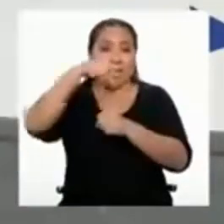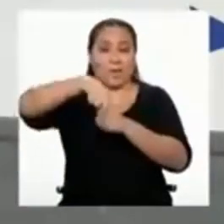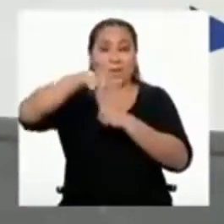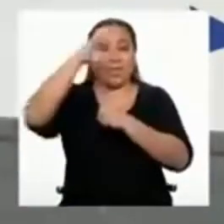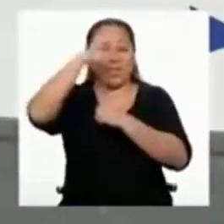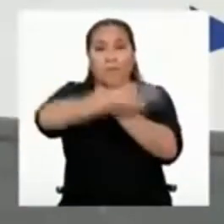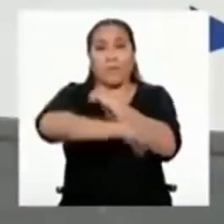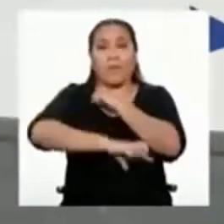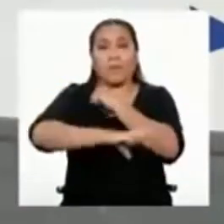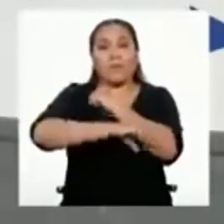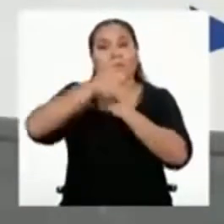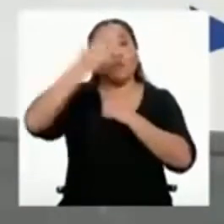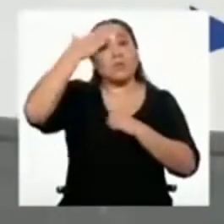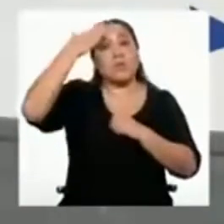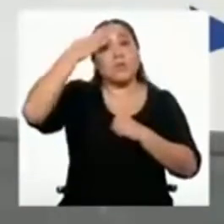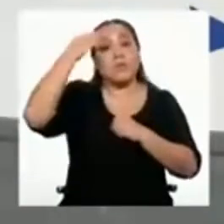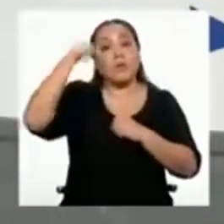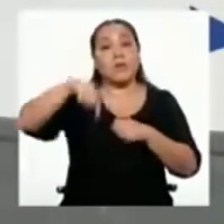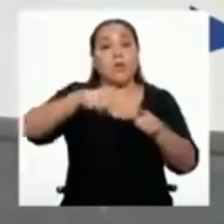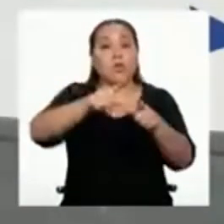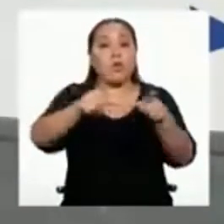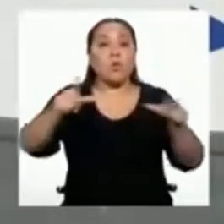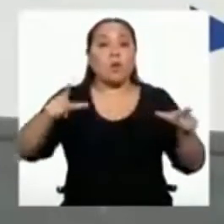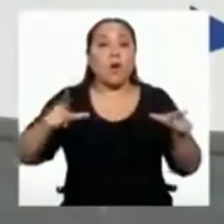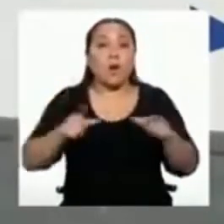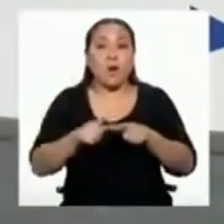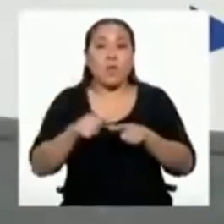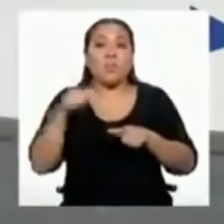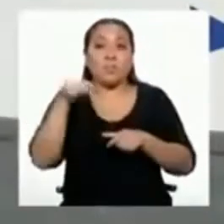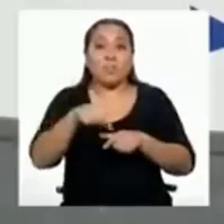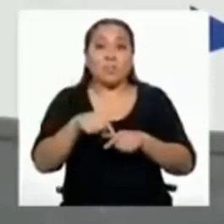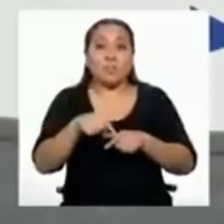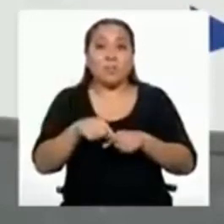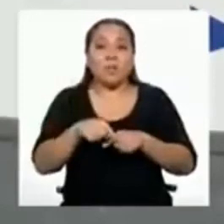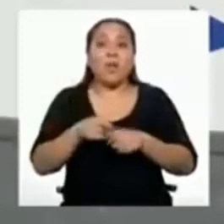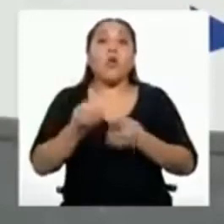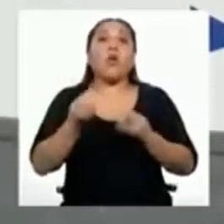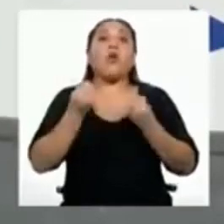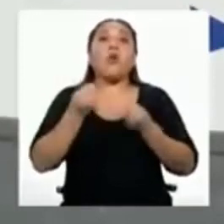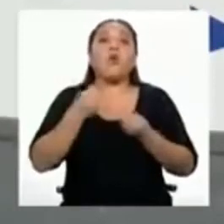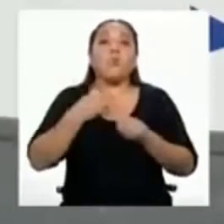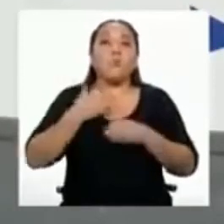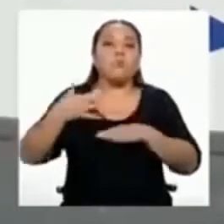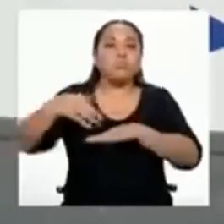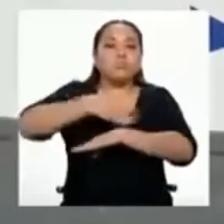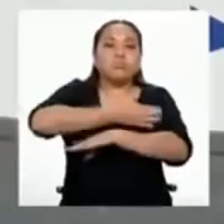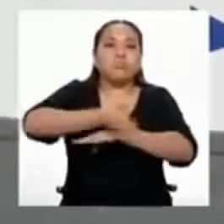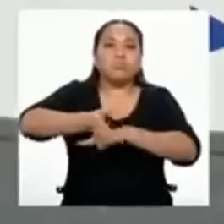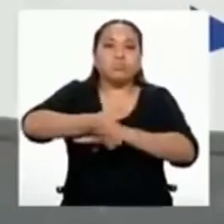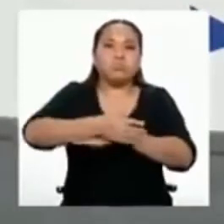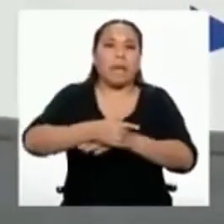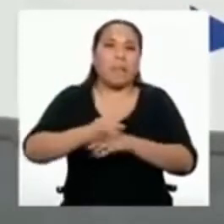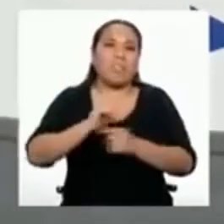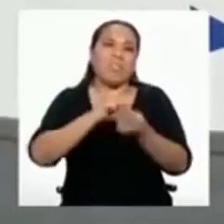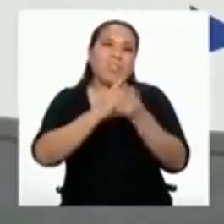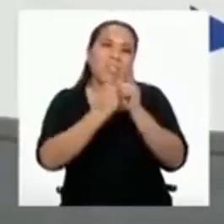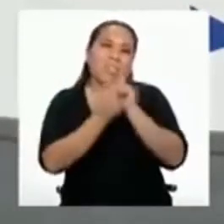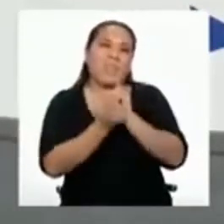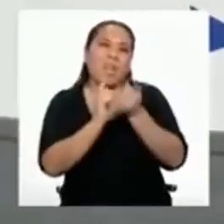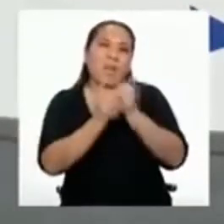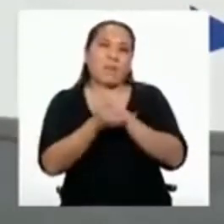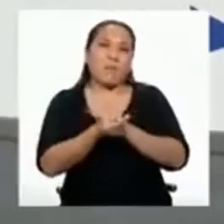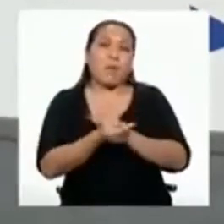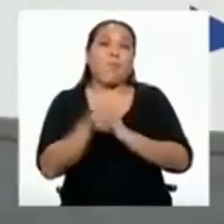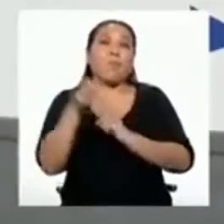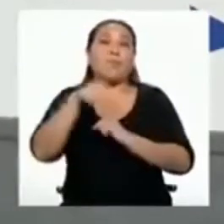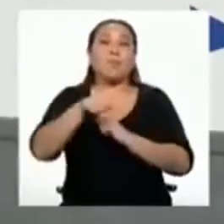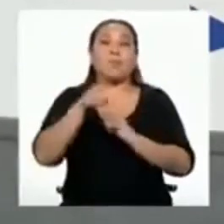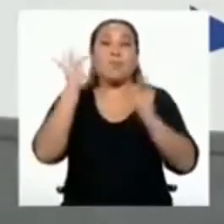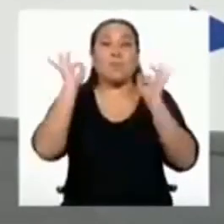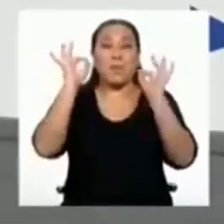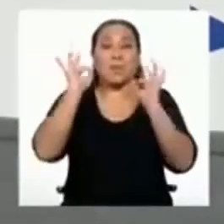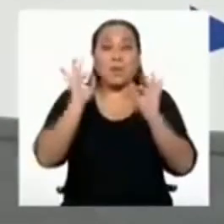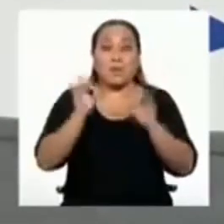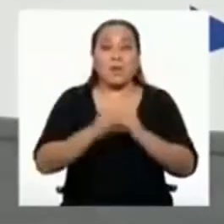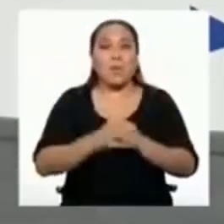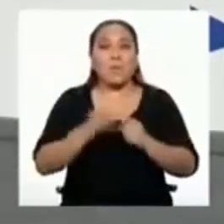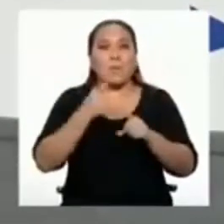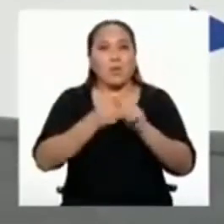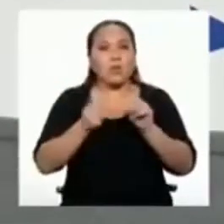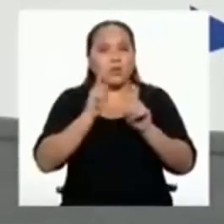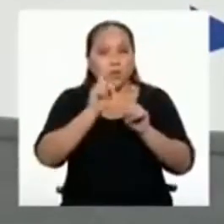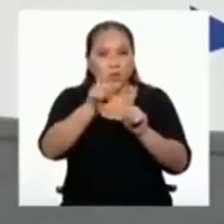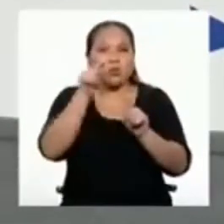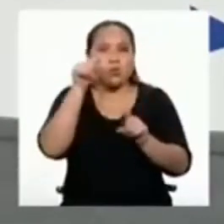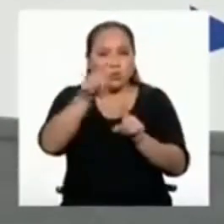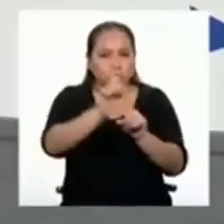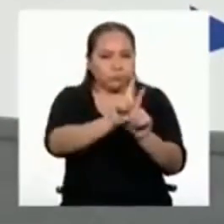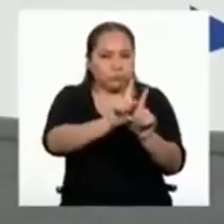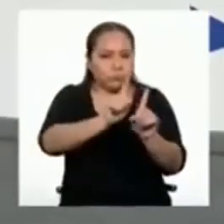ya sabes, el uso de los espacios públicos ha cambiado debido a que representan un riesgo en esta situación de pandemia. Pero si cumplimos con las medidas de